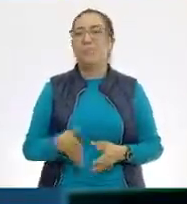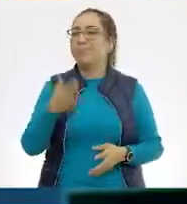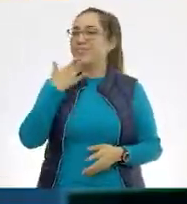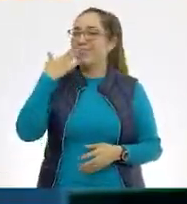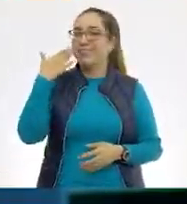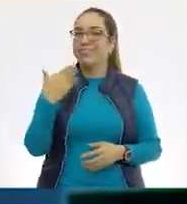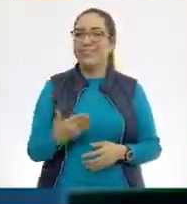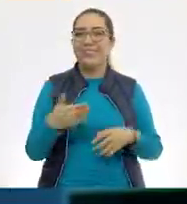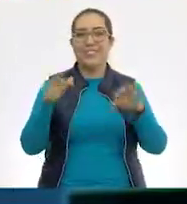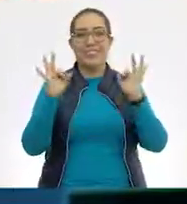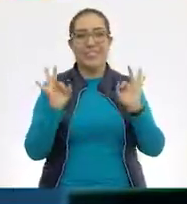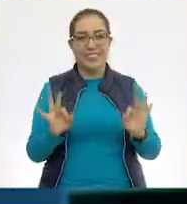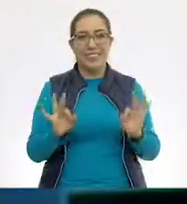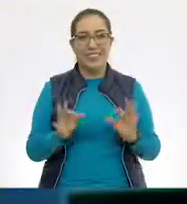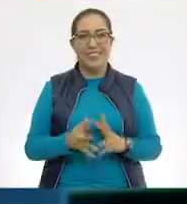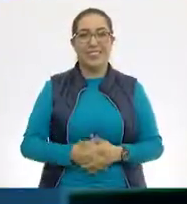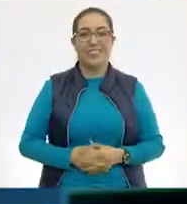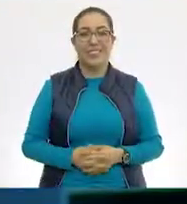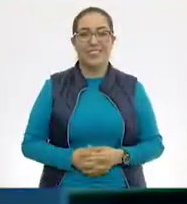¡Muy bien!